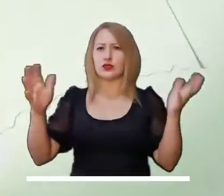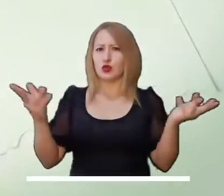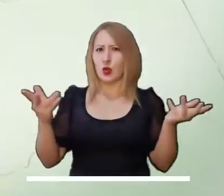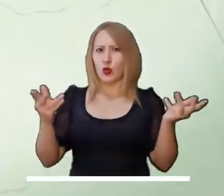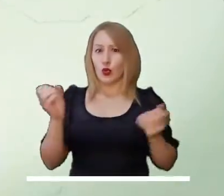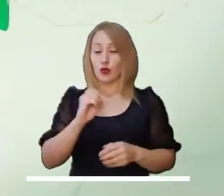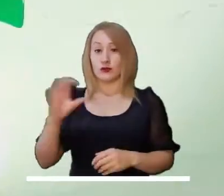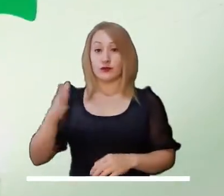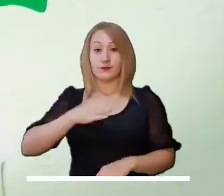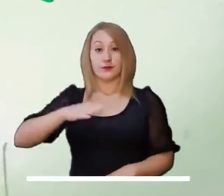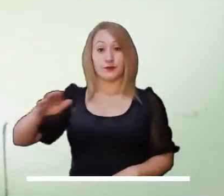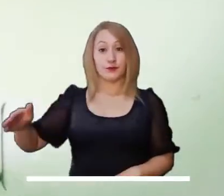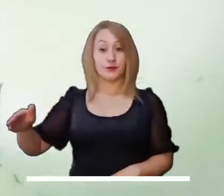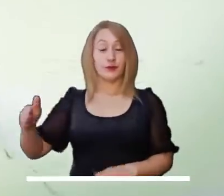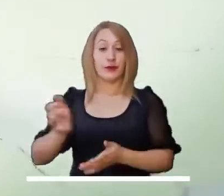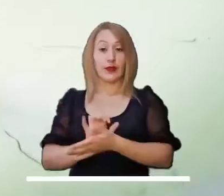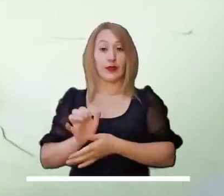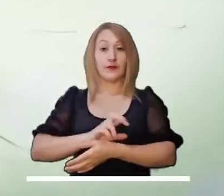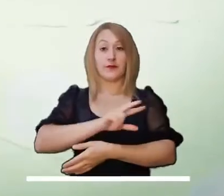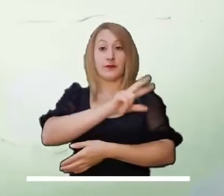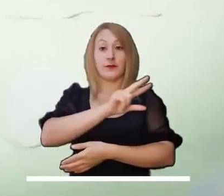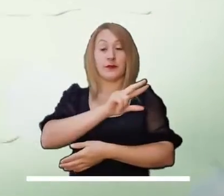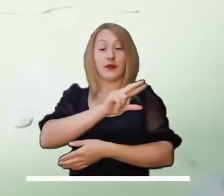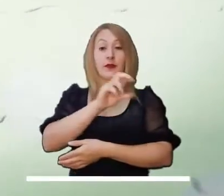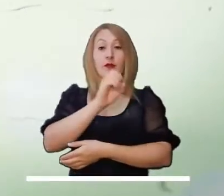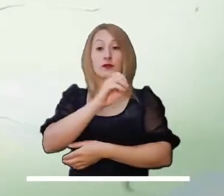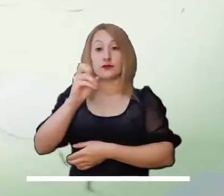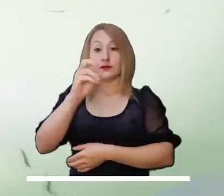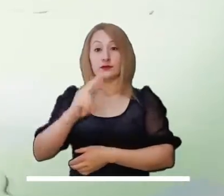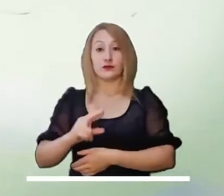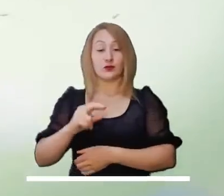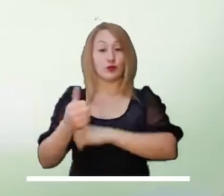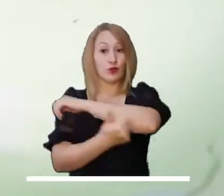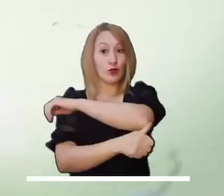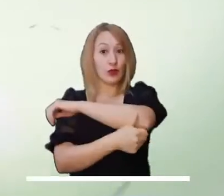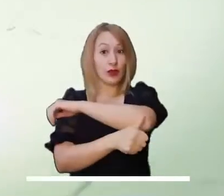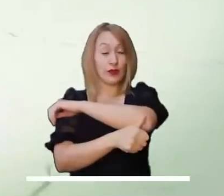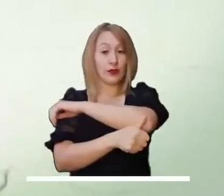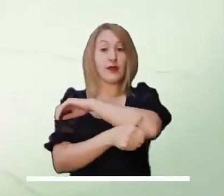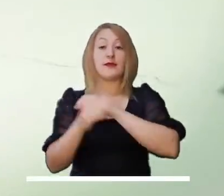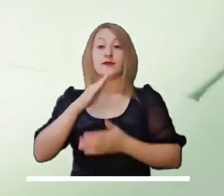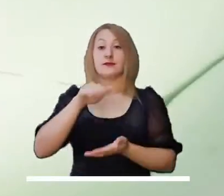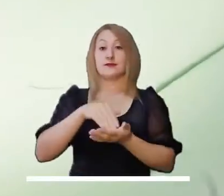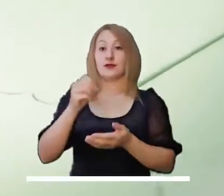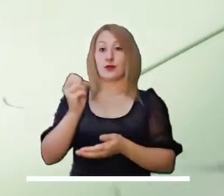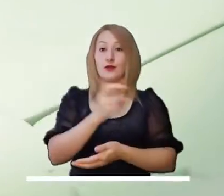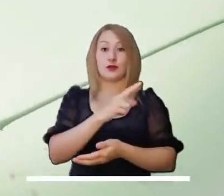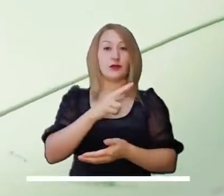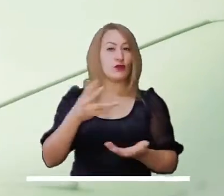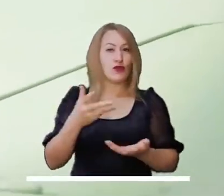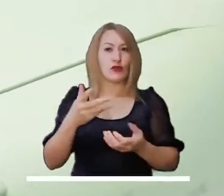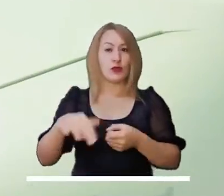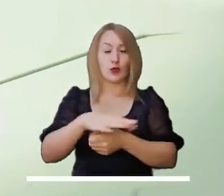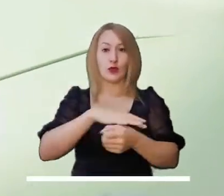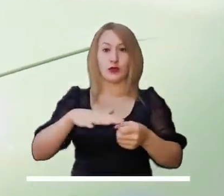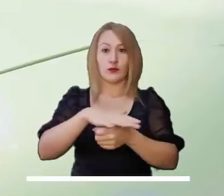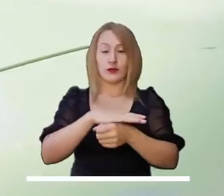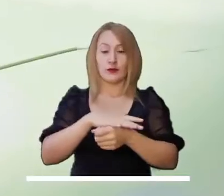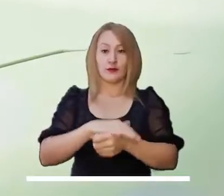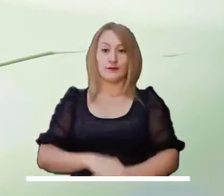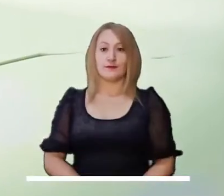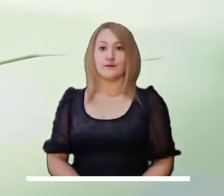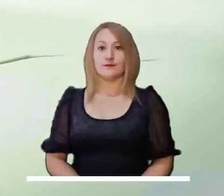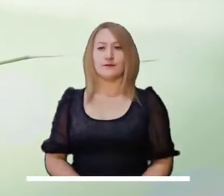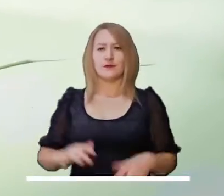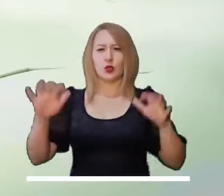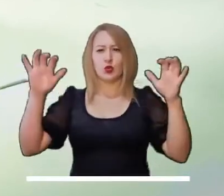Nari. Los focos lluviosos de los Andes se presentarían en el occidente de Antioquia, Eje Cafetero, Occidente y Sur de Boyacá